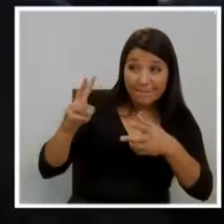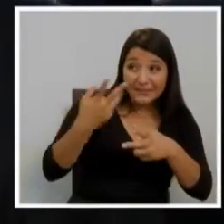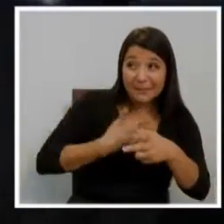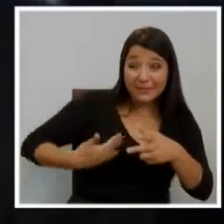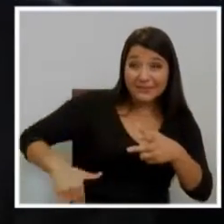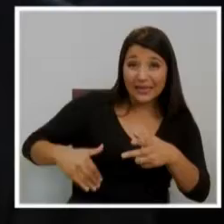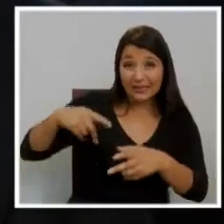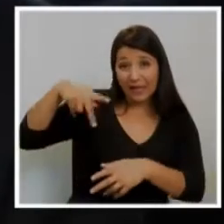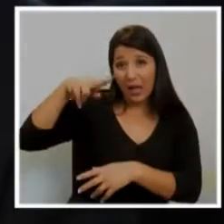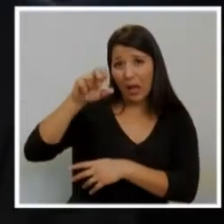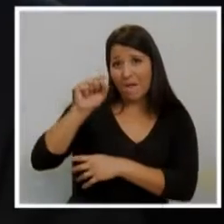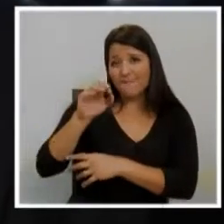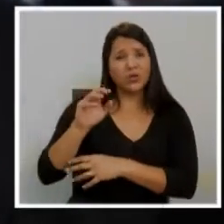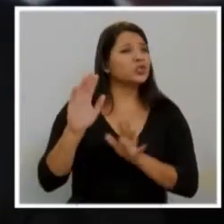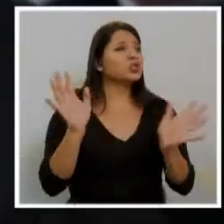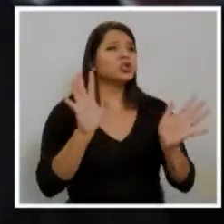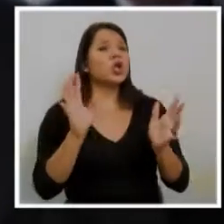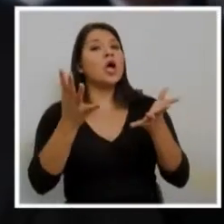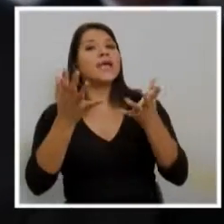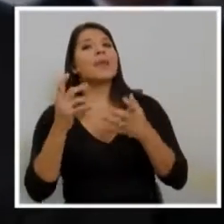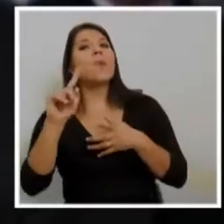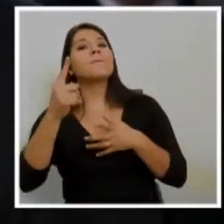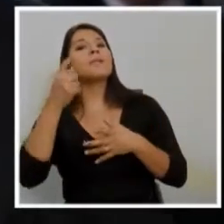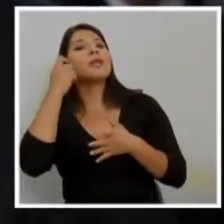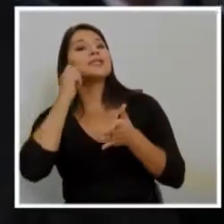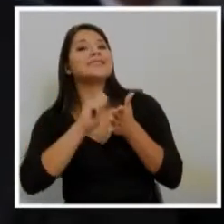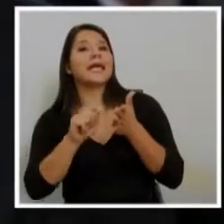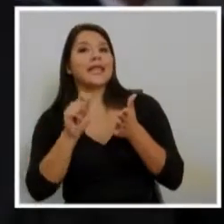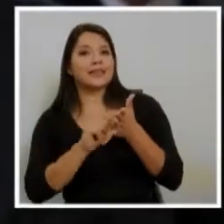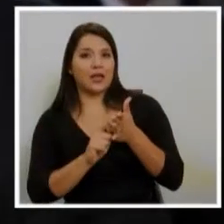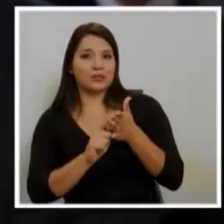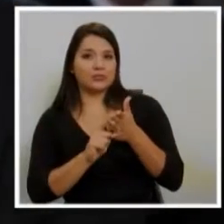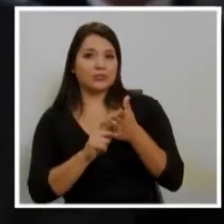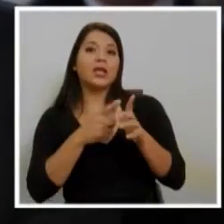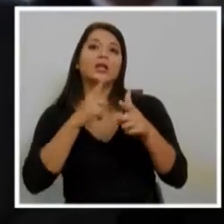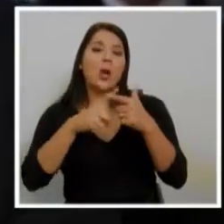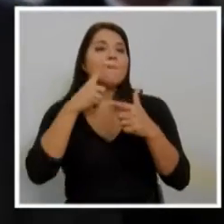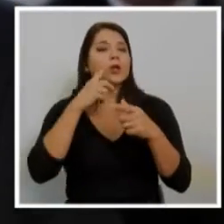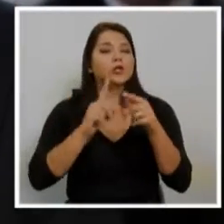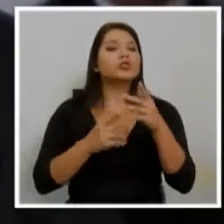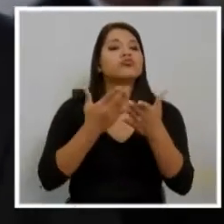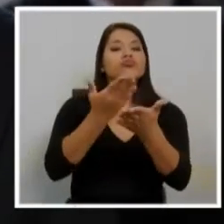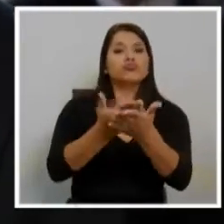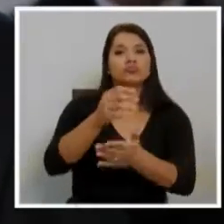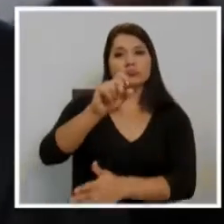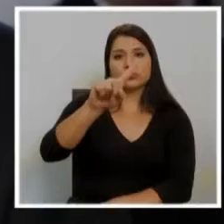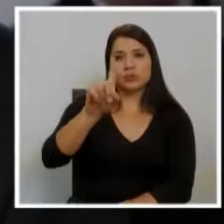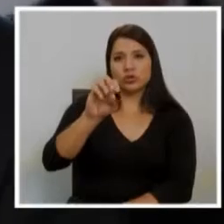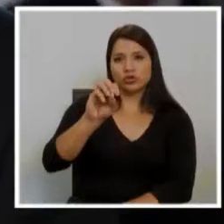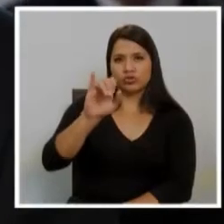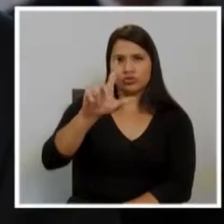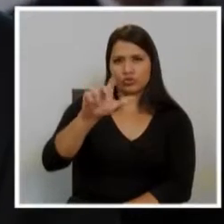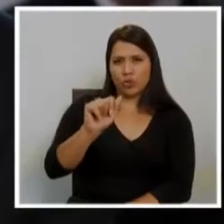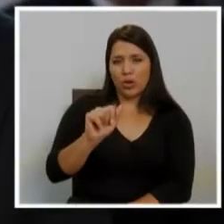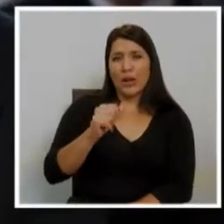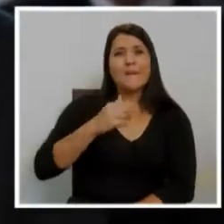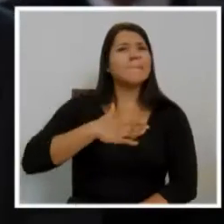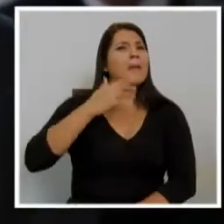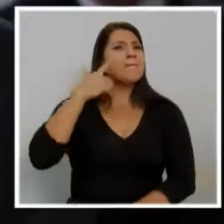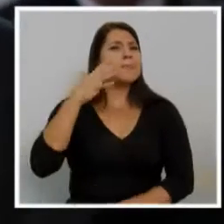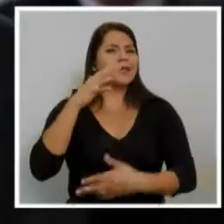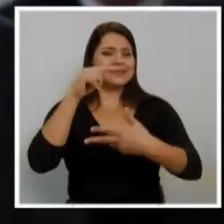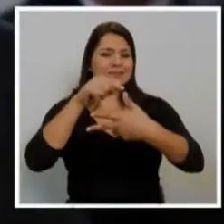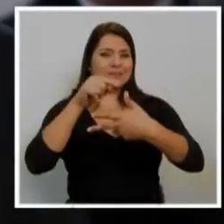nunca estuvo interesado en puestos en el directorio. Me parece que Carlos Ricardo ha venido acomodando la gente en su directorio,